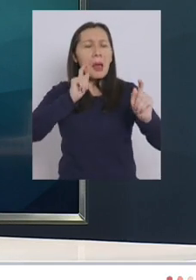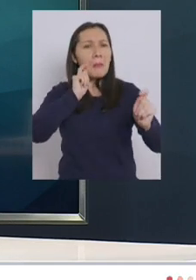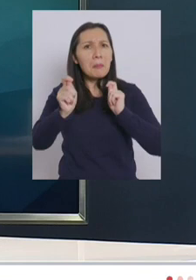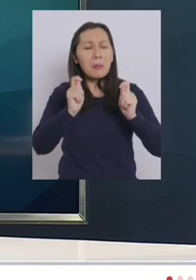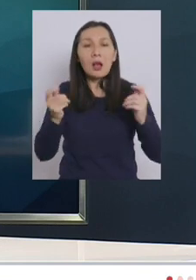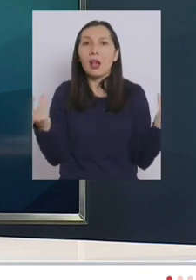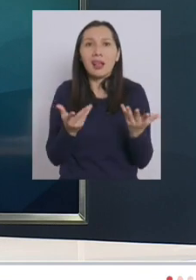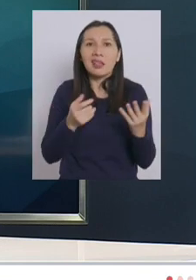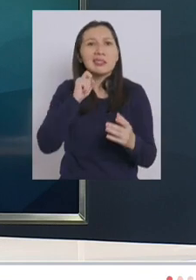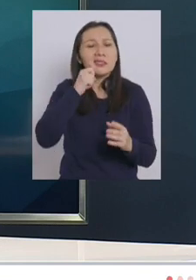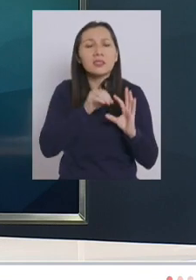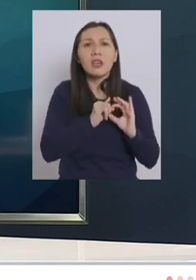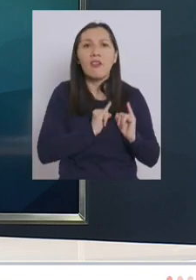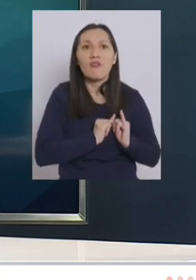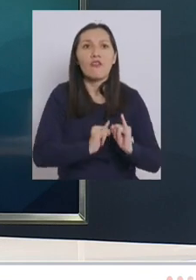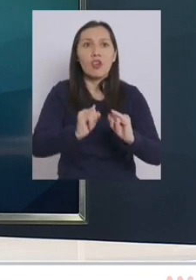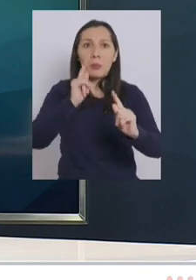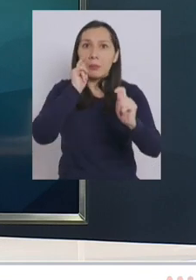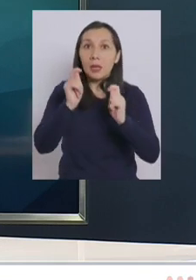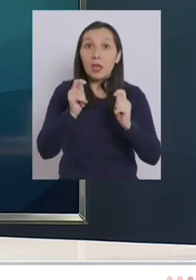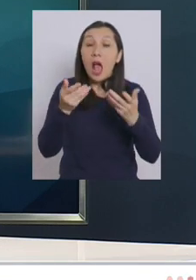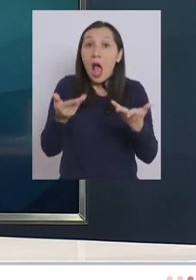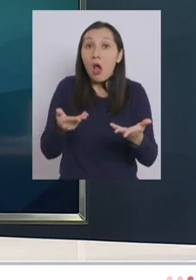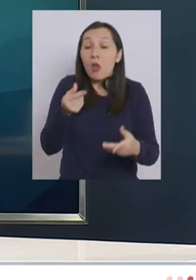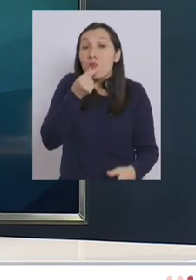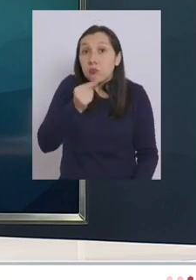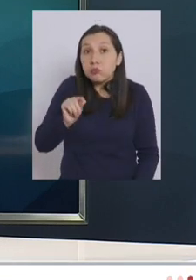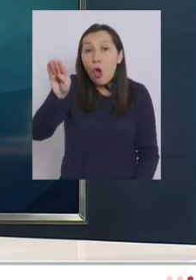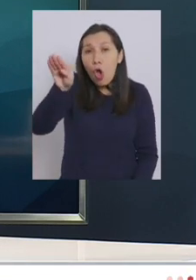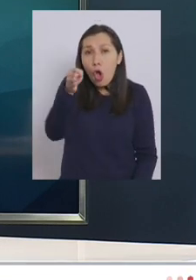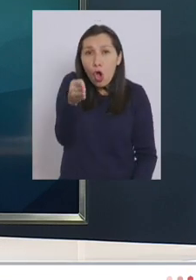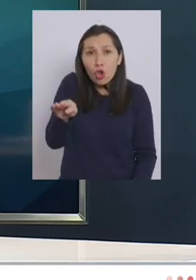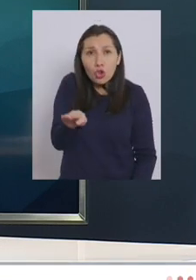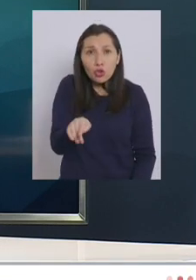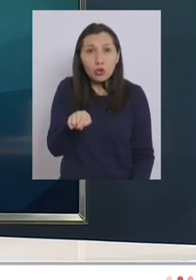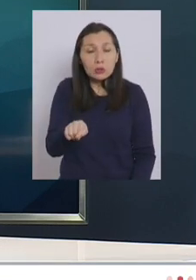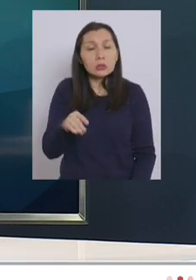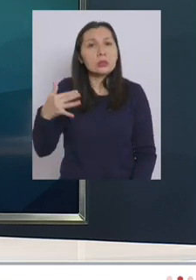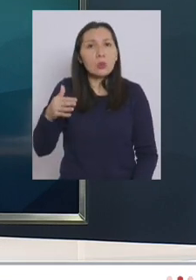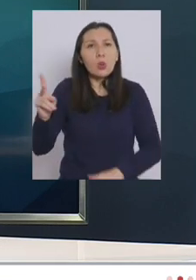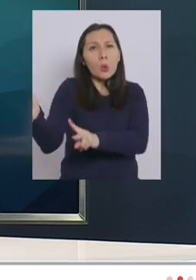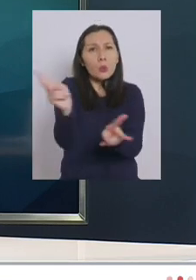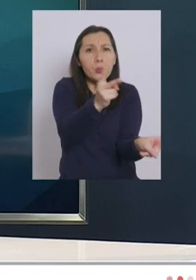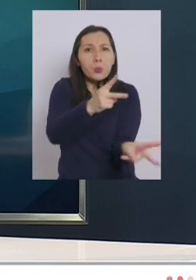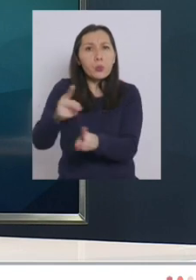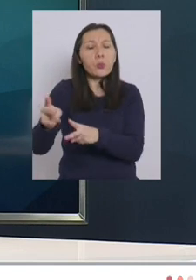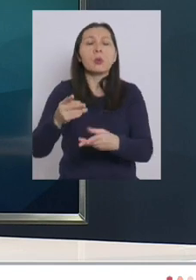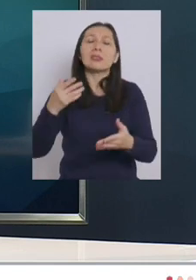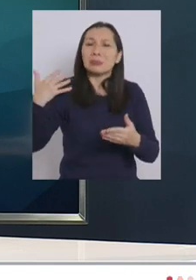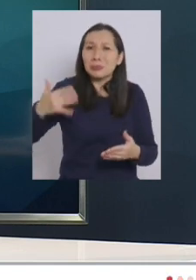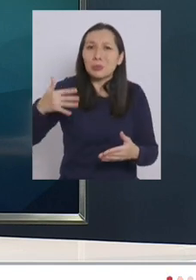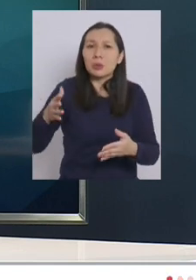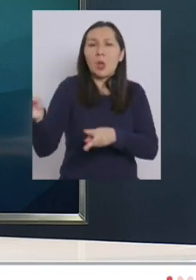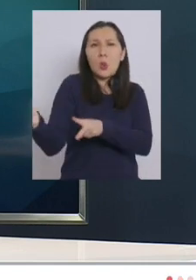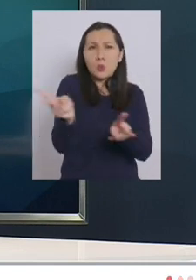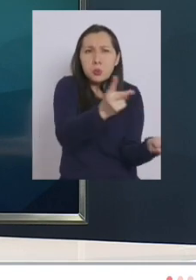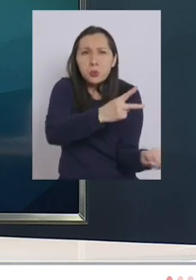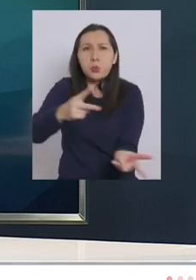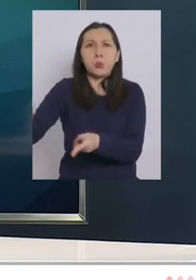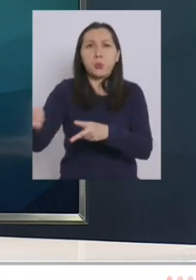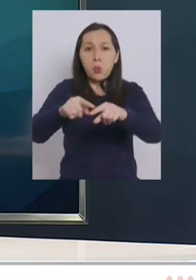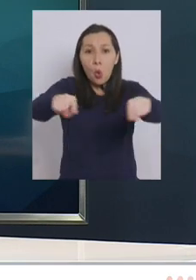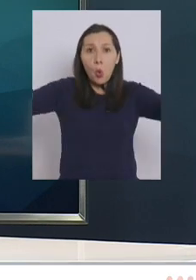y qué es que es la comunicación de riesgo ahora viene el otoño hablemos de la importancia de ventilar ventilar ventilar y